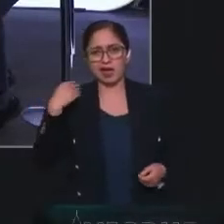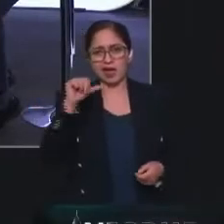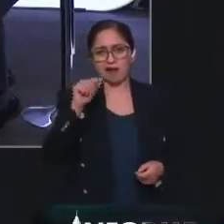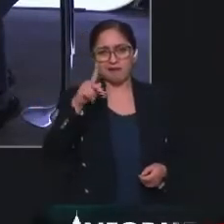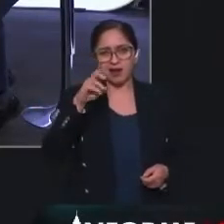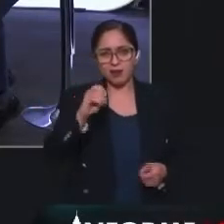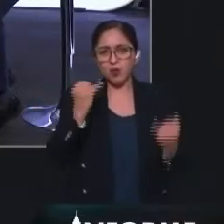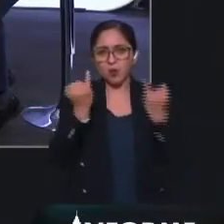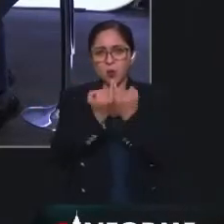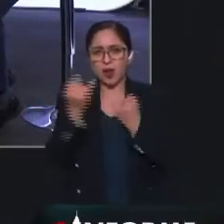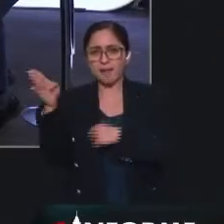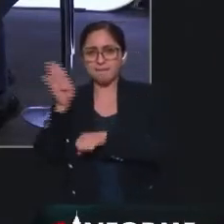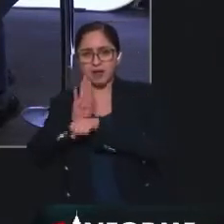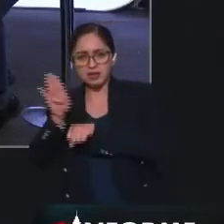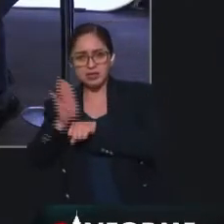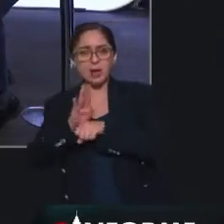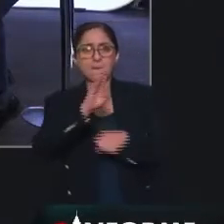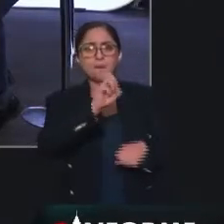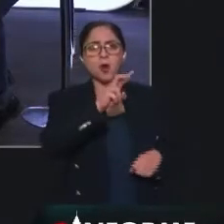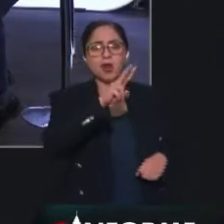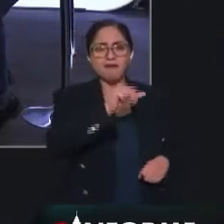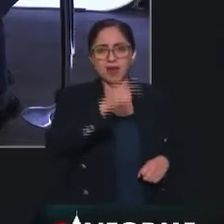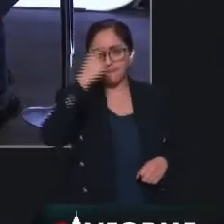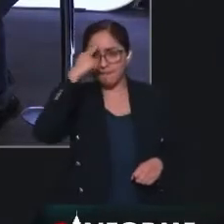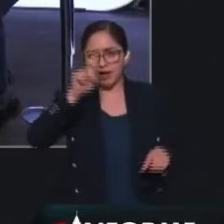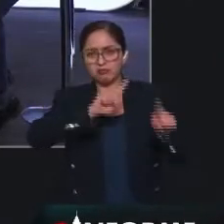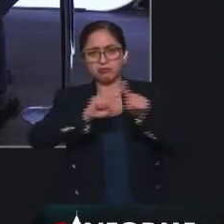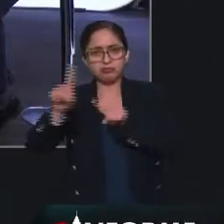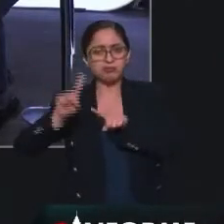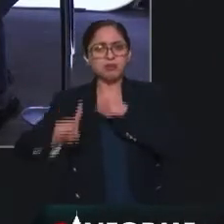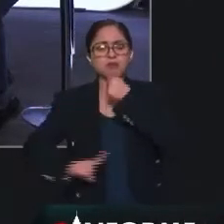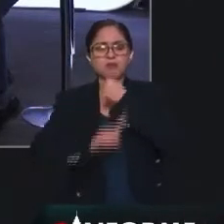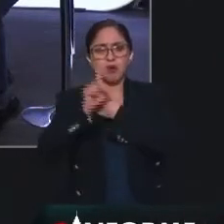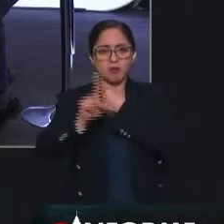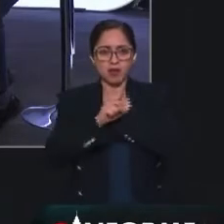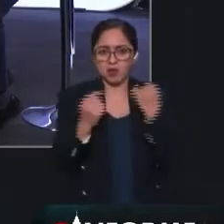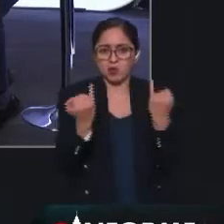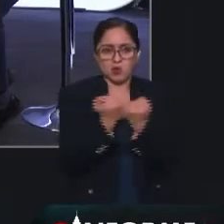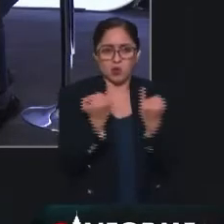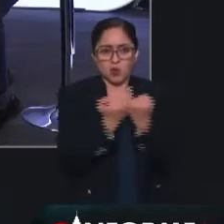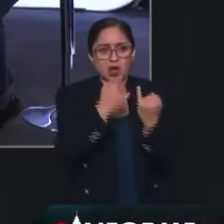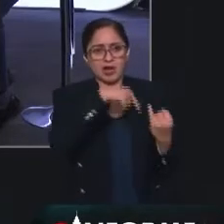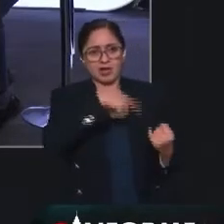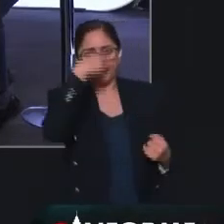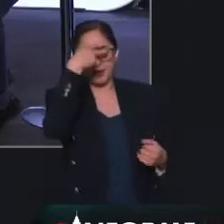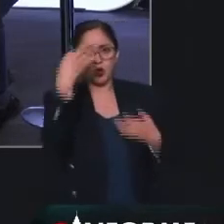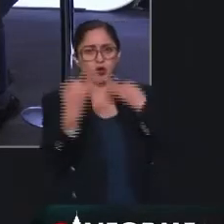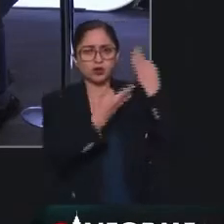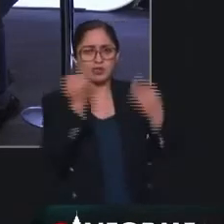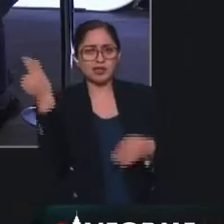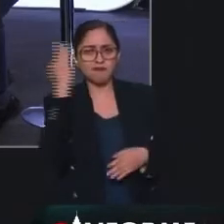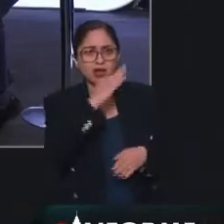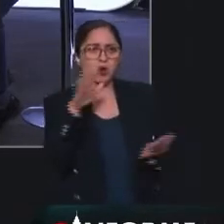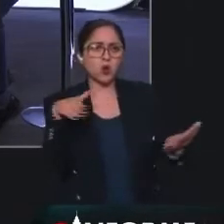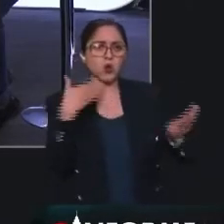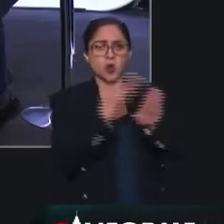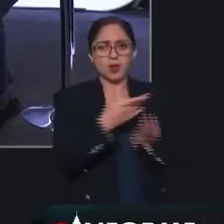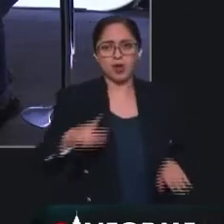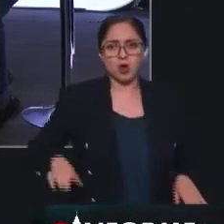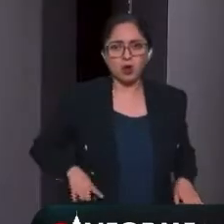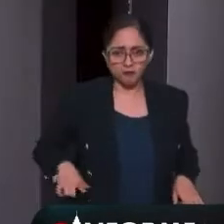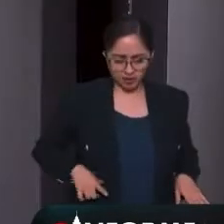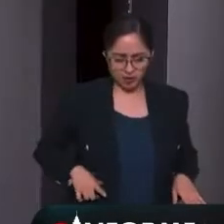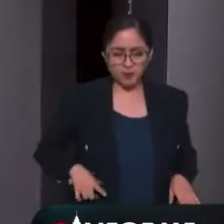ejemplos en Brasil y en Bolivia para desestabilizar. Ahí la vemos aterrizada en una estrategia en México con noticias falsas para intentar hacer lo mismo. Así es. Y solo